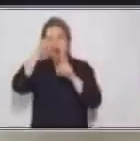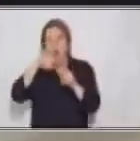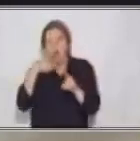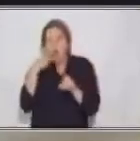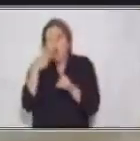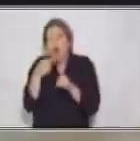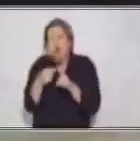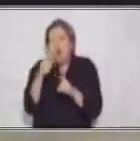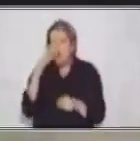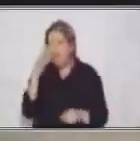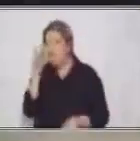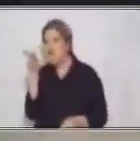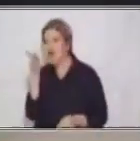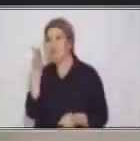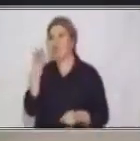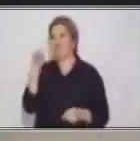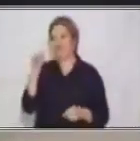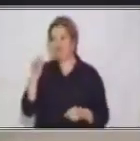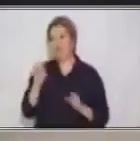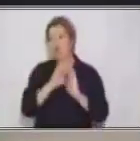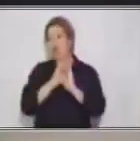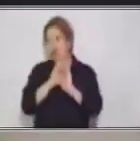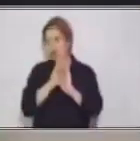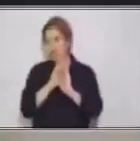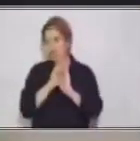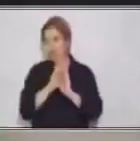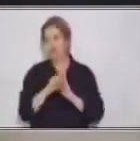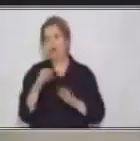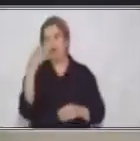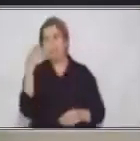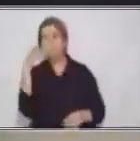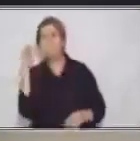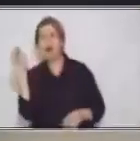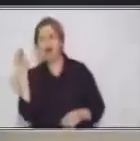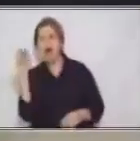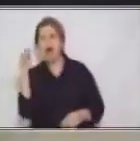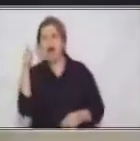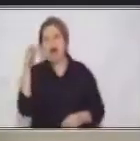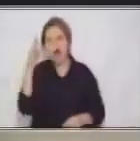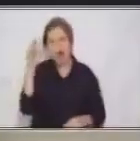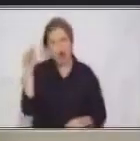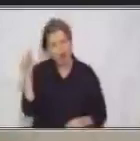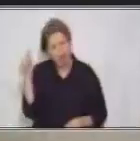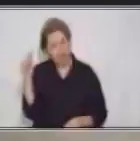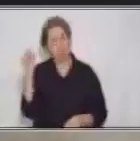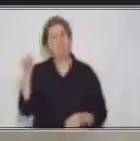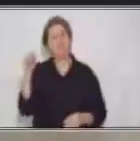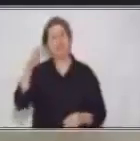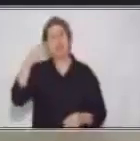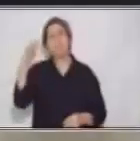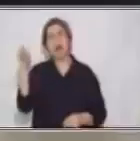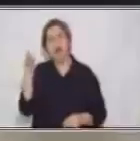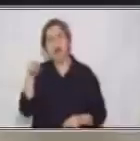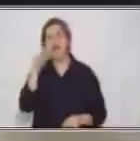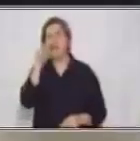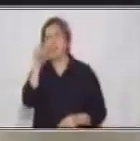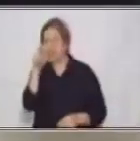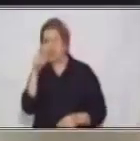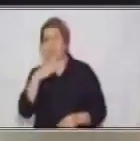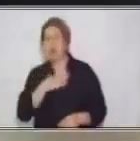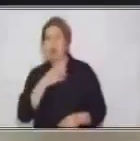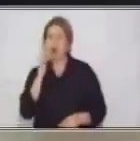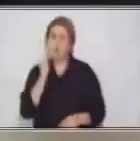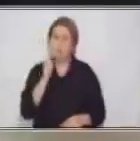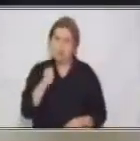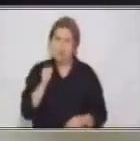Para, denota destino. Para mi amiga. Para ti, con mucho cariño. Feliz cumpleaños.